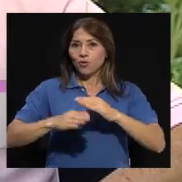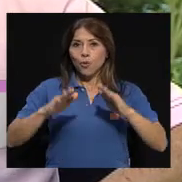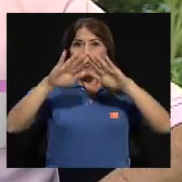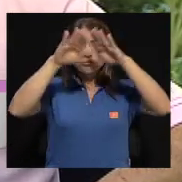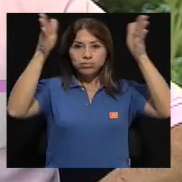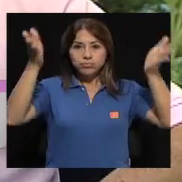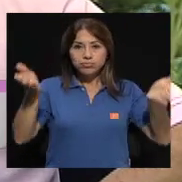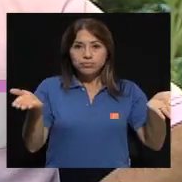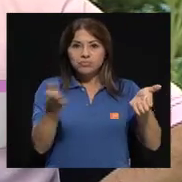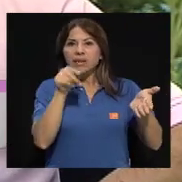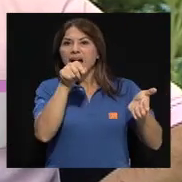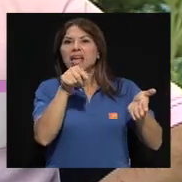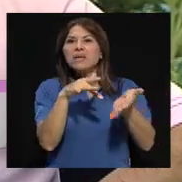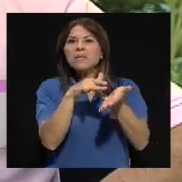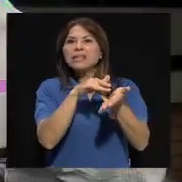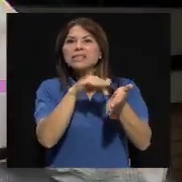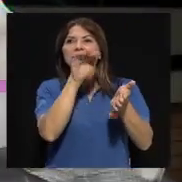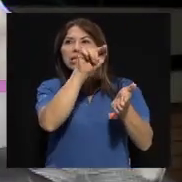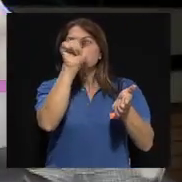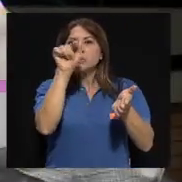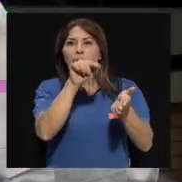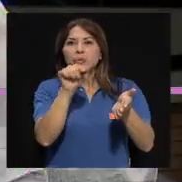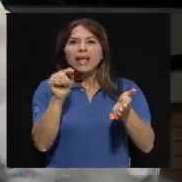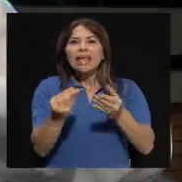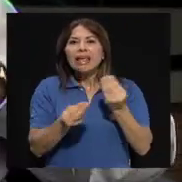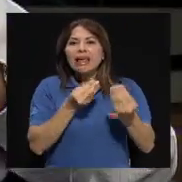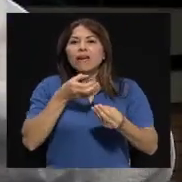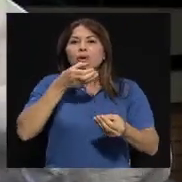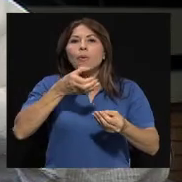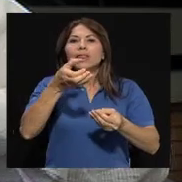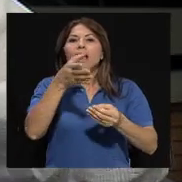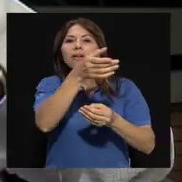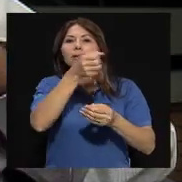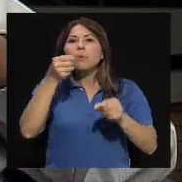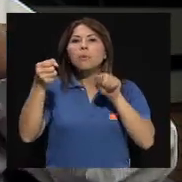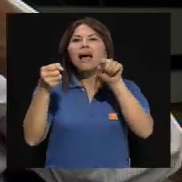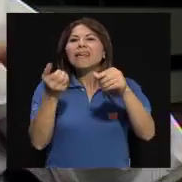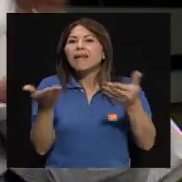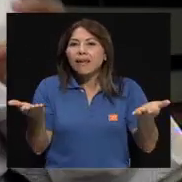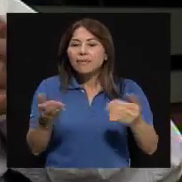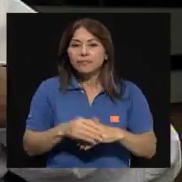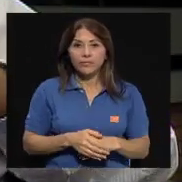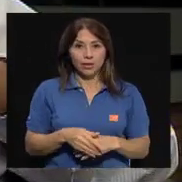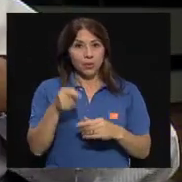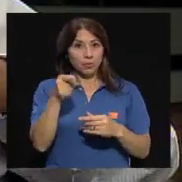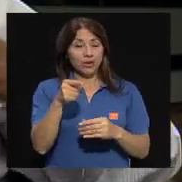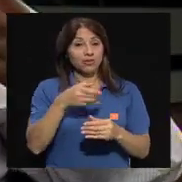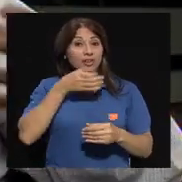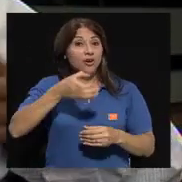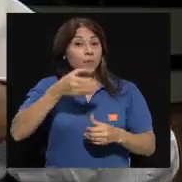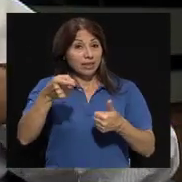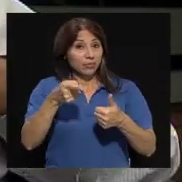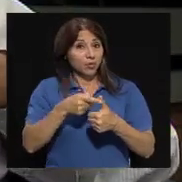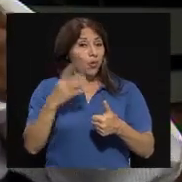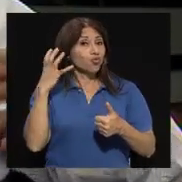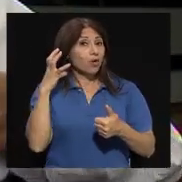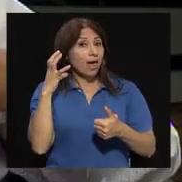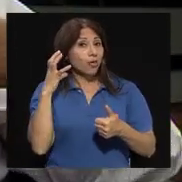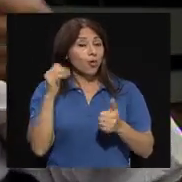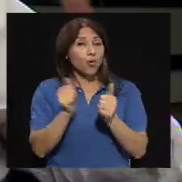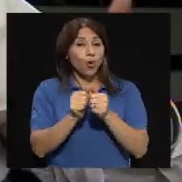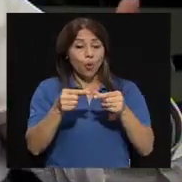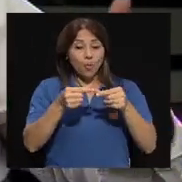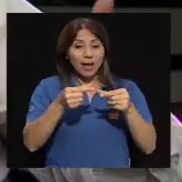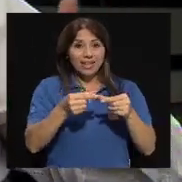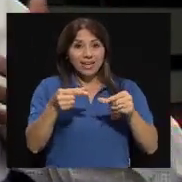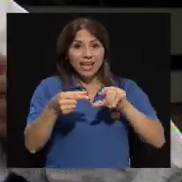fundamental que debemos tener en él? Sí, lo que se recomienda, un radio de baterías para estar comunicado lo que pasó y